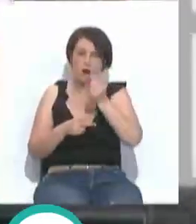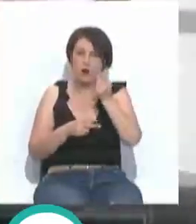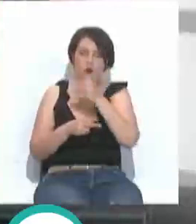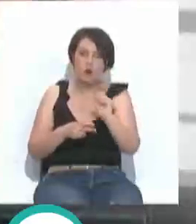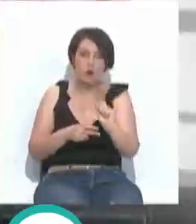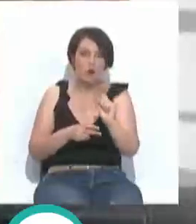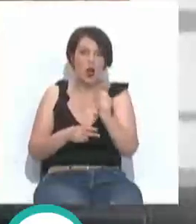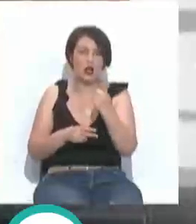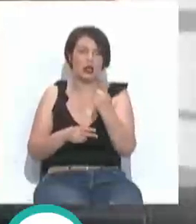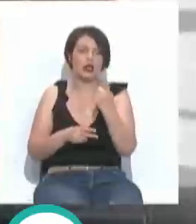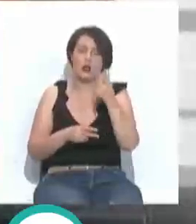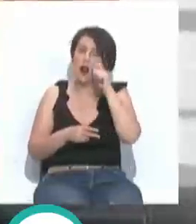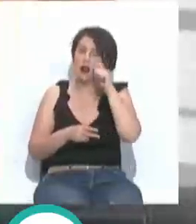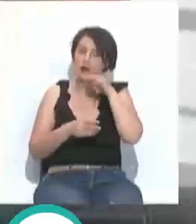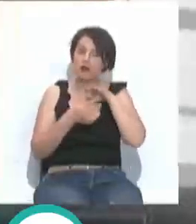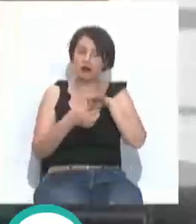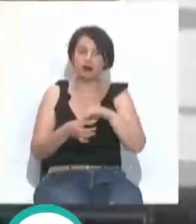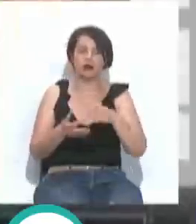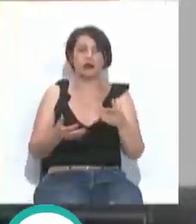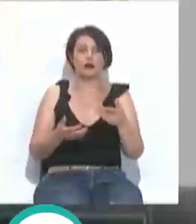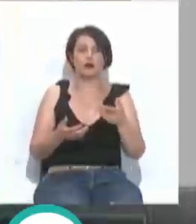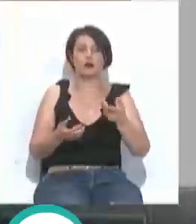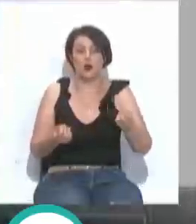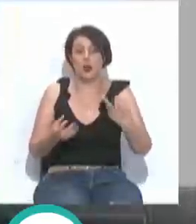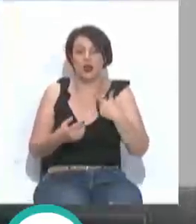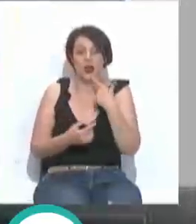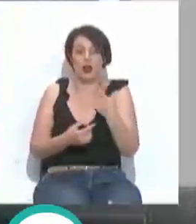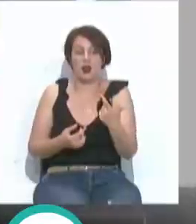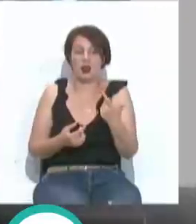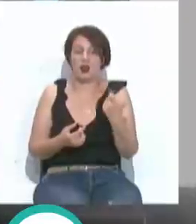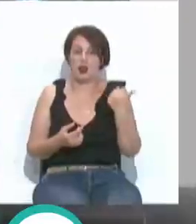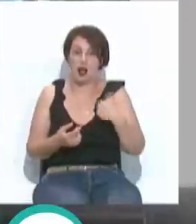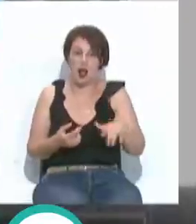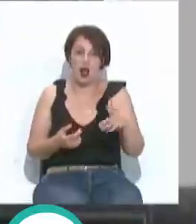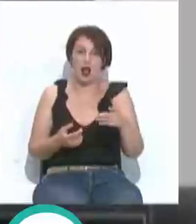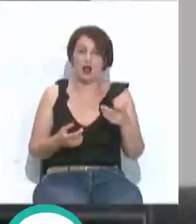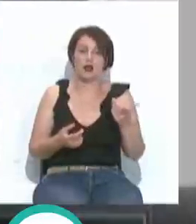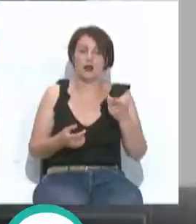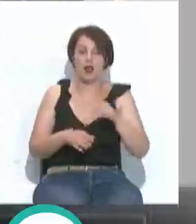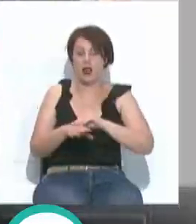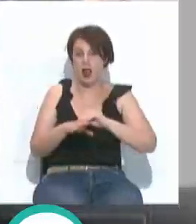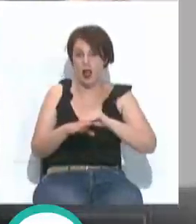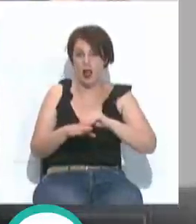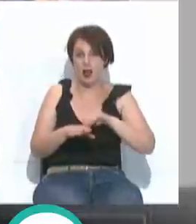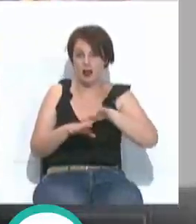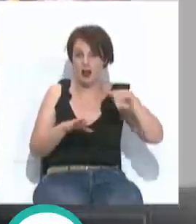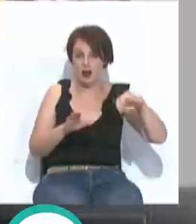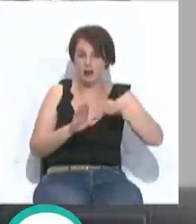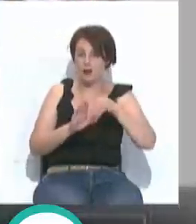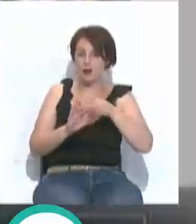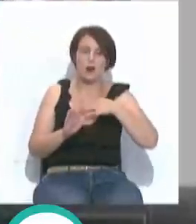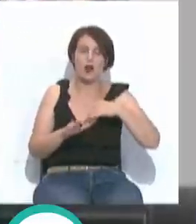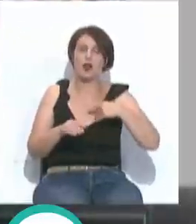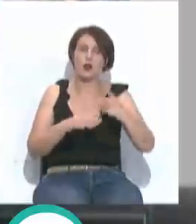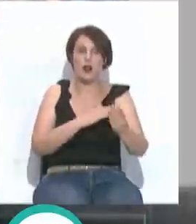turísticos, y bueno, decir que ya este municipio de Zahara puede acceder a la